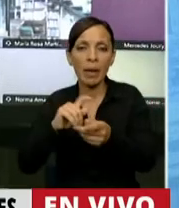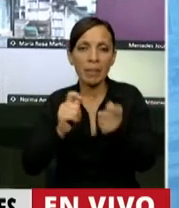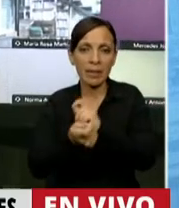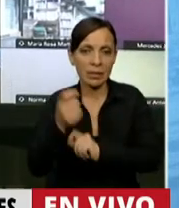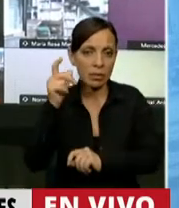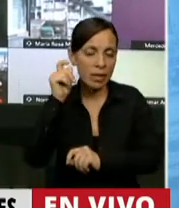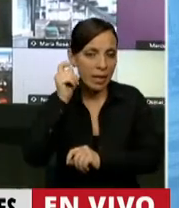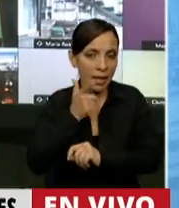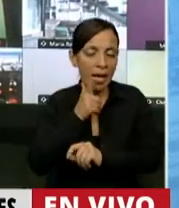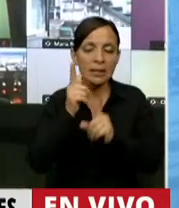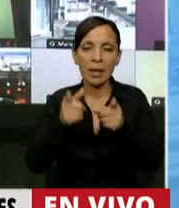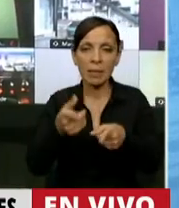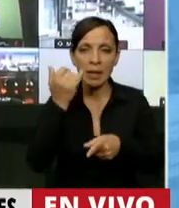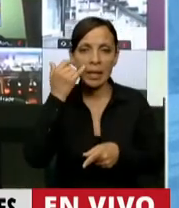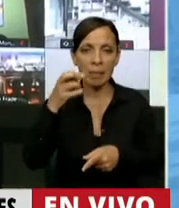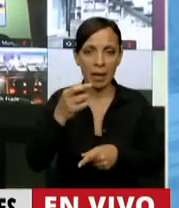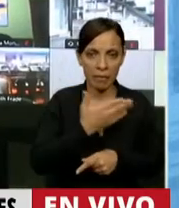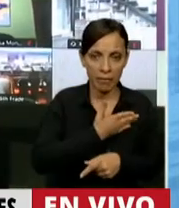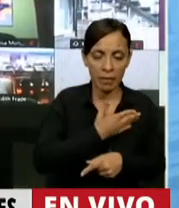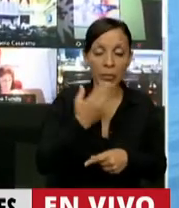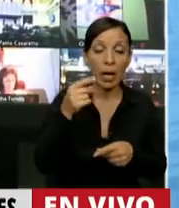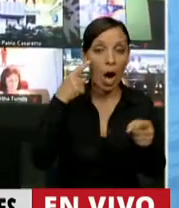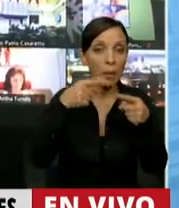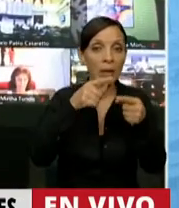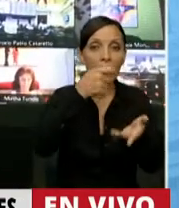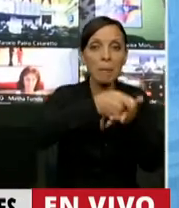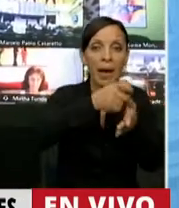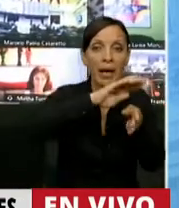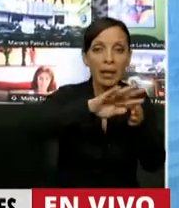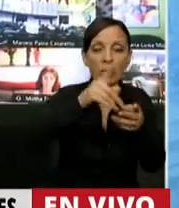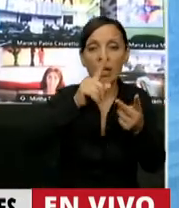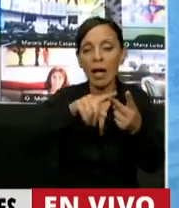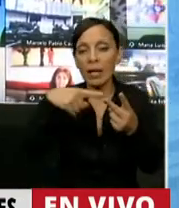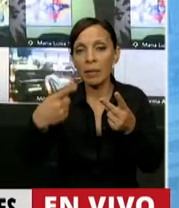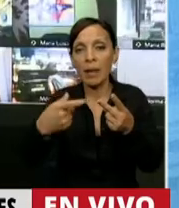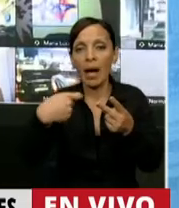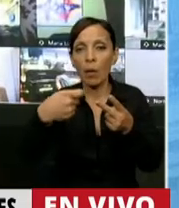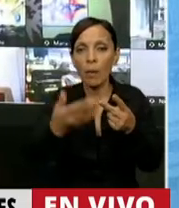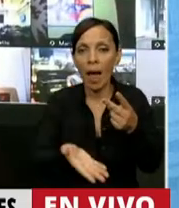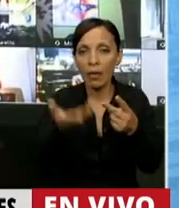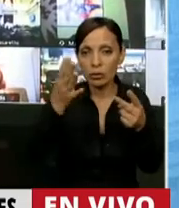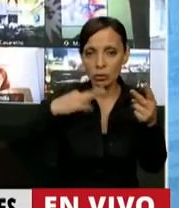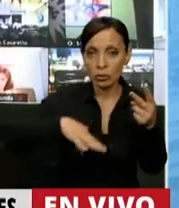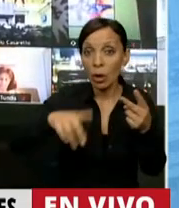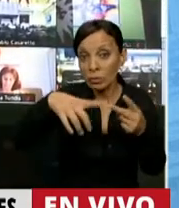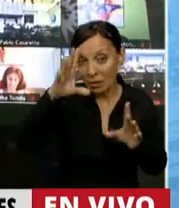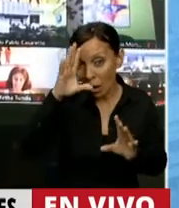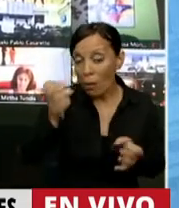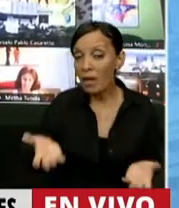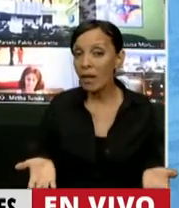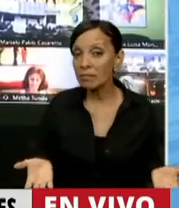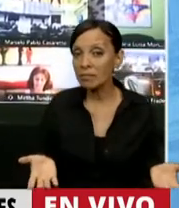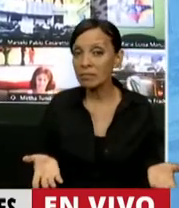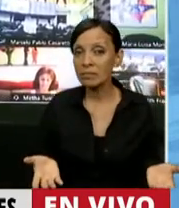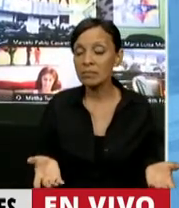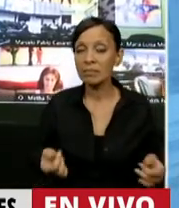YPF, porque era para pagar la deuda y para pagar, aumentar a los jubilados. ¿Se acuerdan? ¿Les suena? Sí,